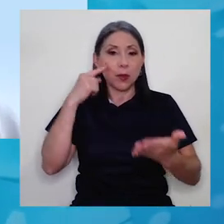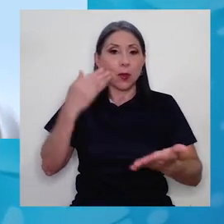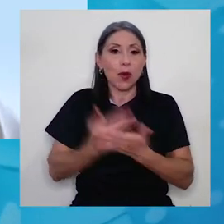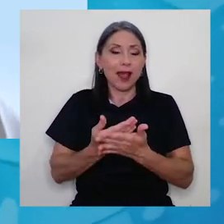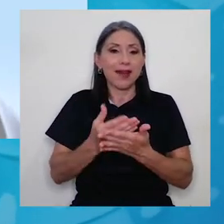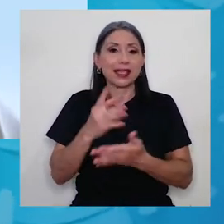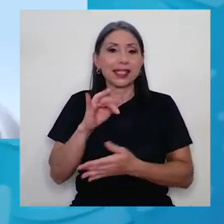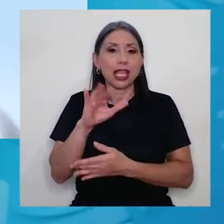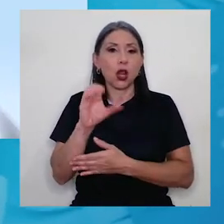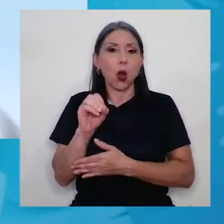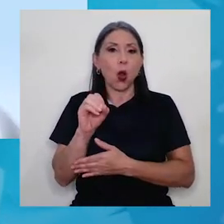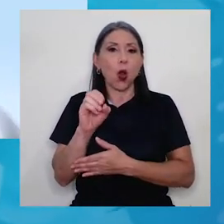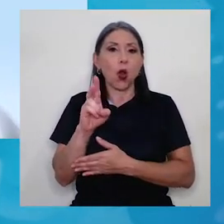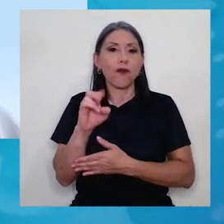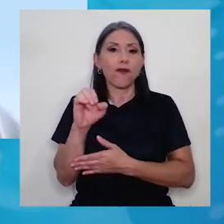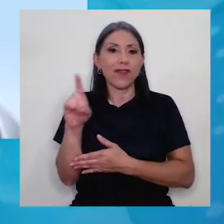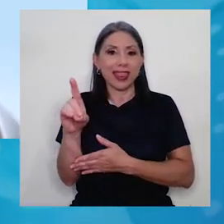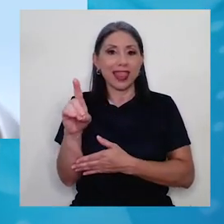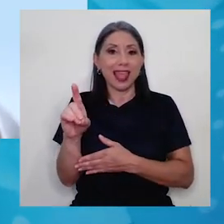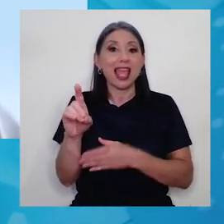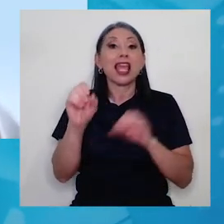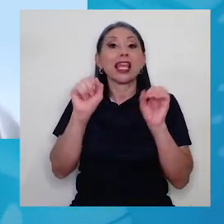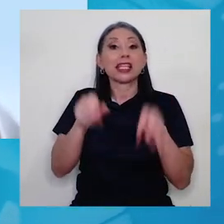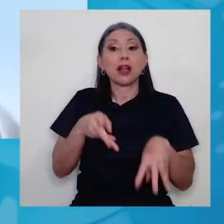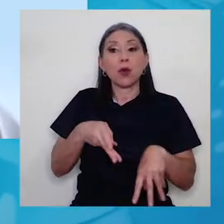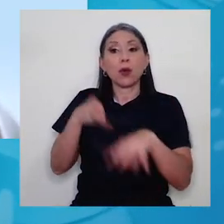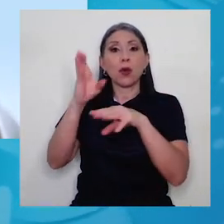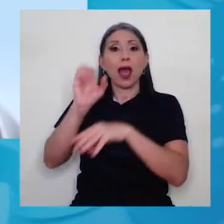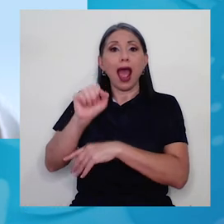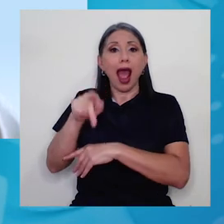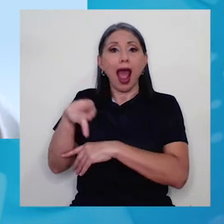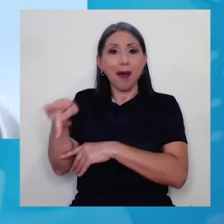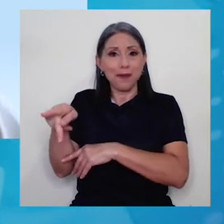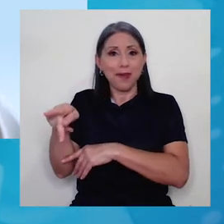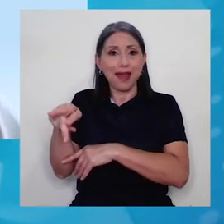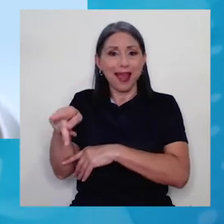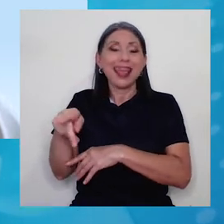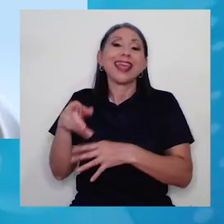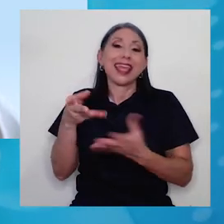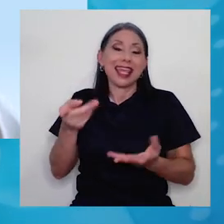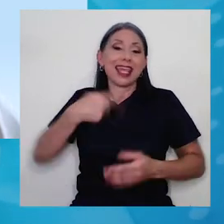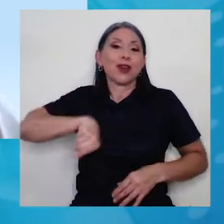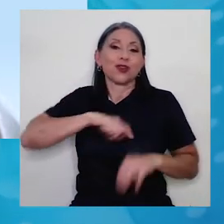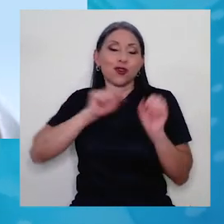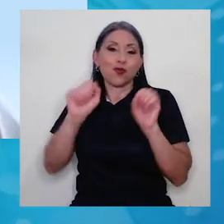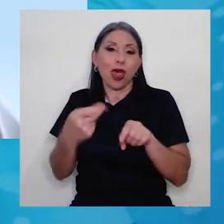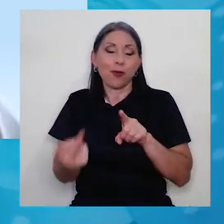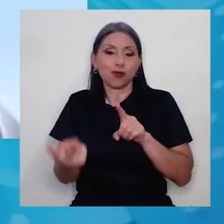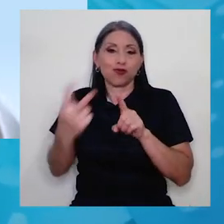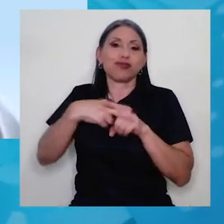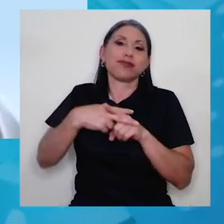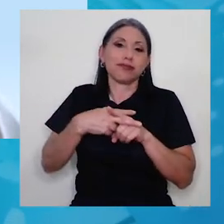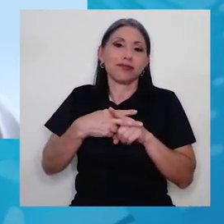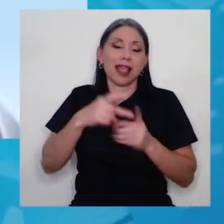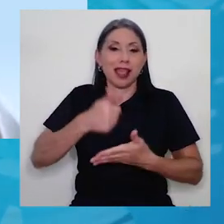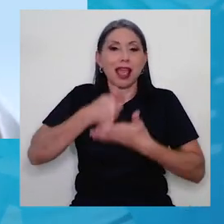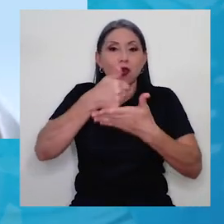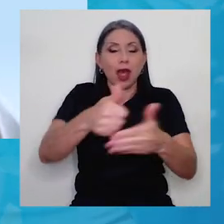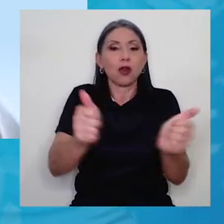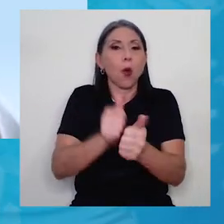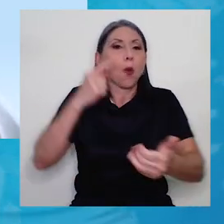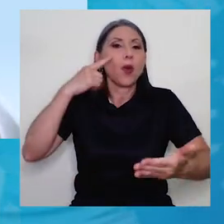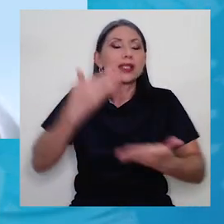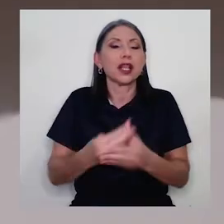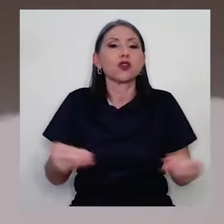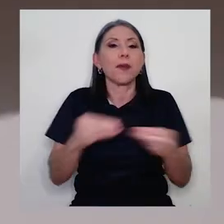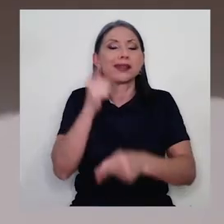Que se pueda implementar la app TCOVID, que habló don Hugo, y que nosotros podamos implementar nuestra ayuda a través de muestreos más